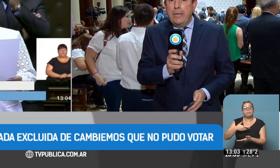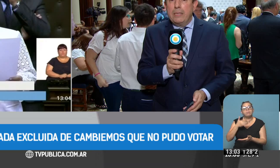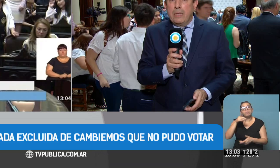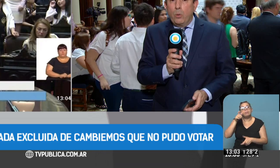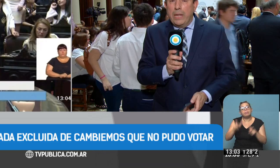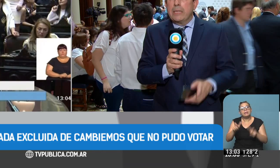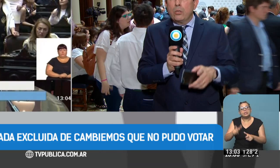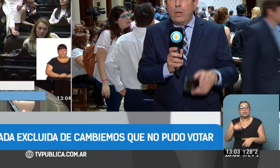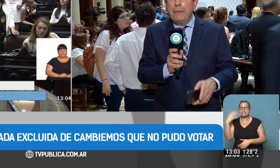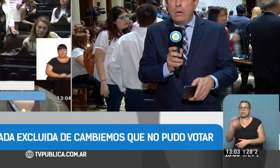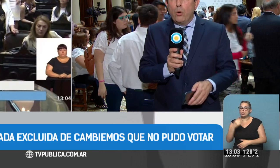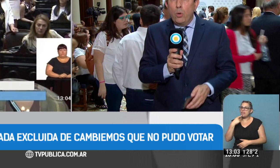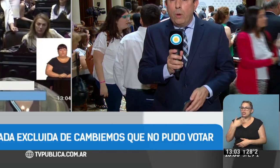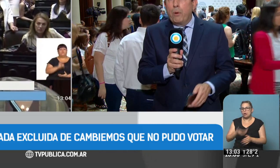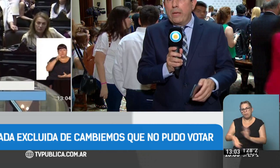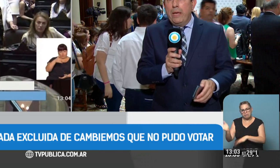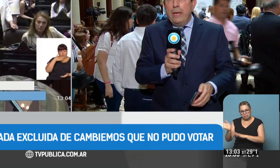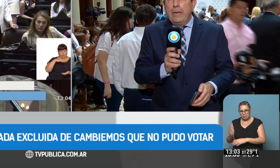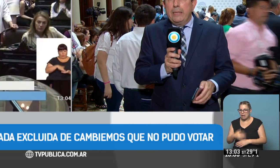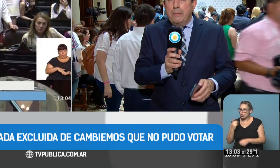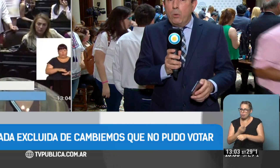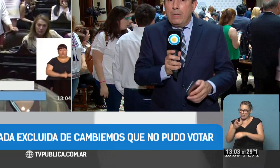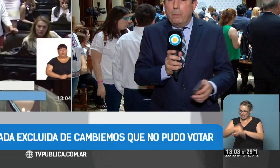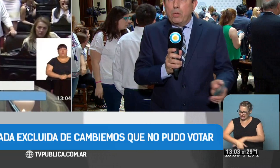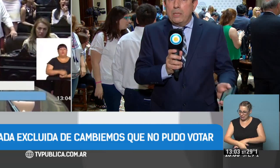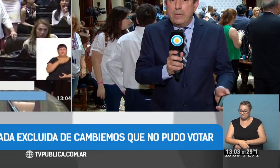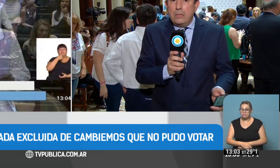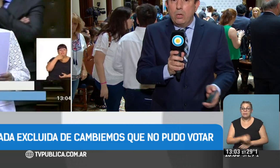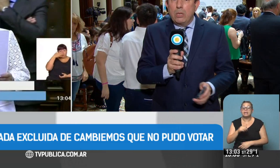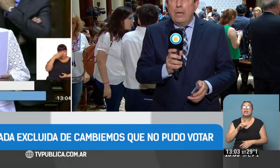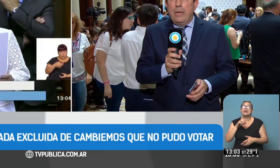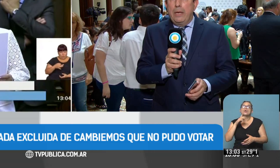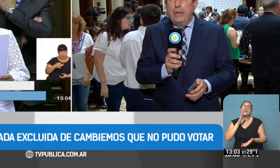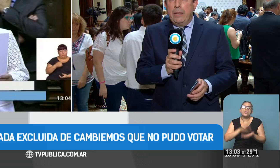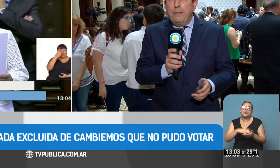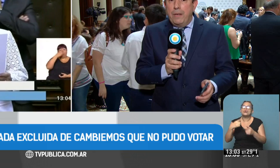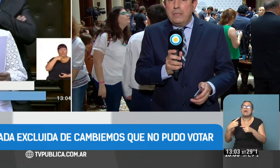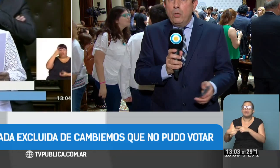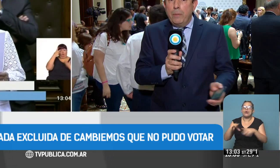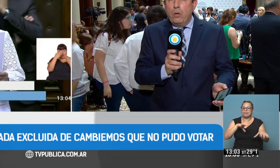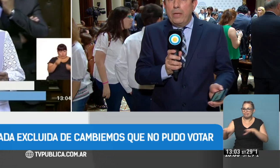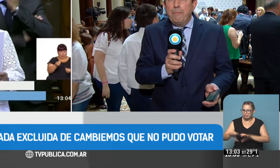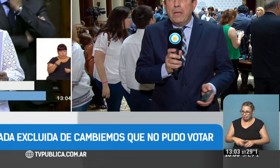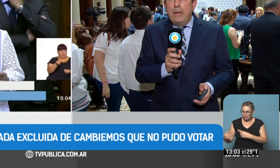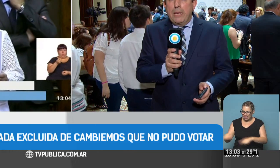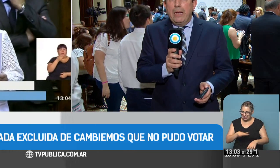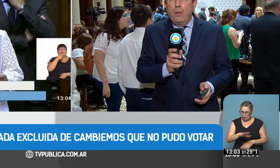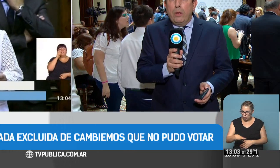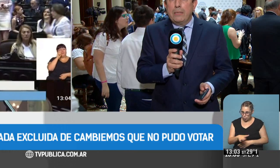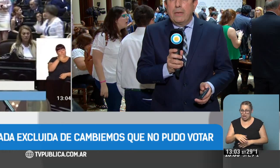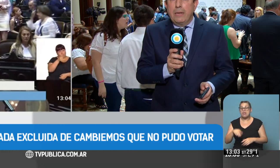de seguridad, quien todavía no juró porque se va jurando por distritos en diferentes números de